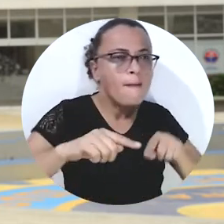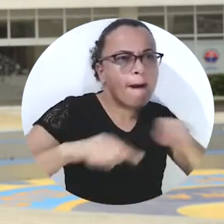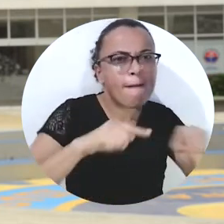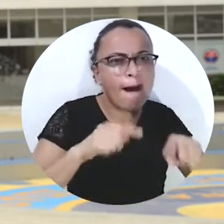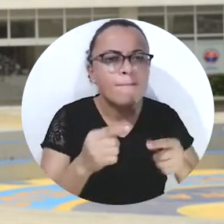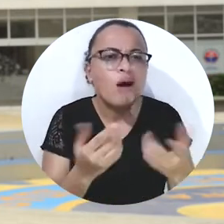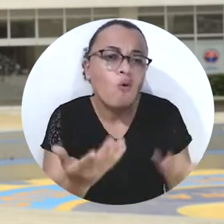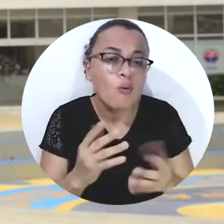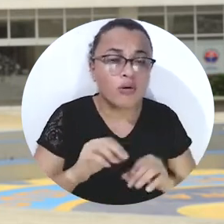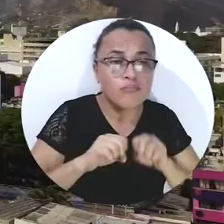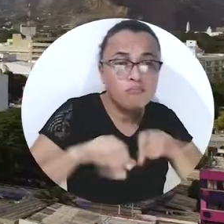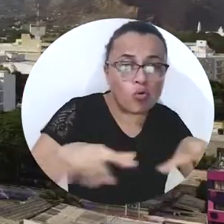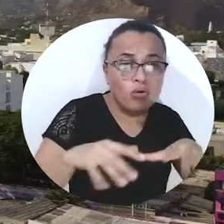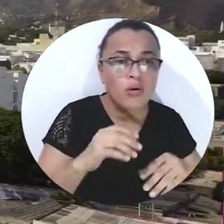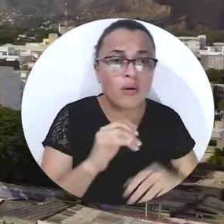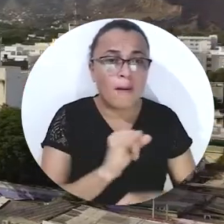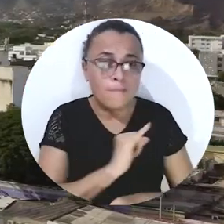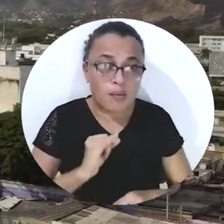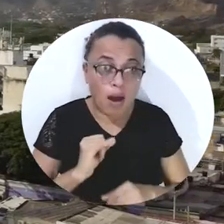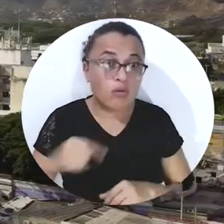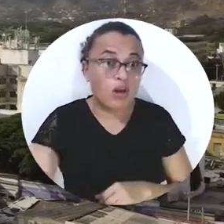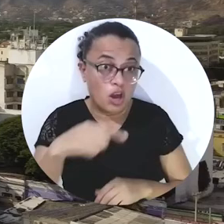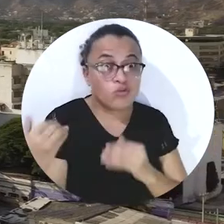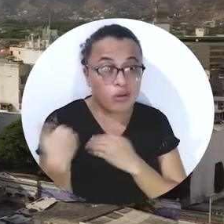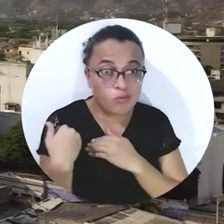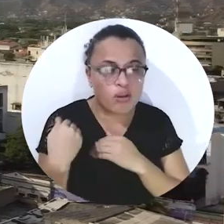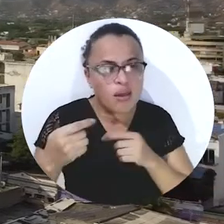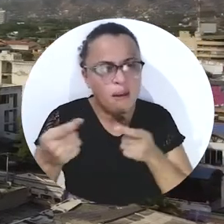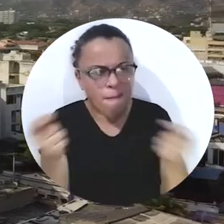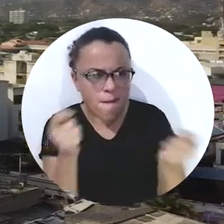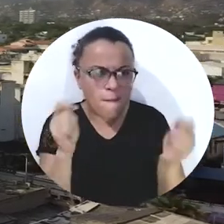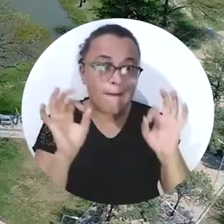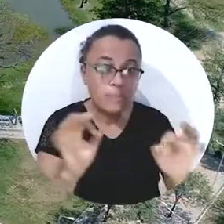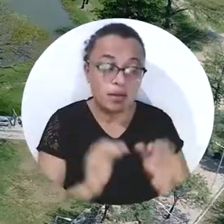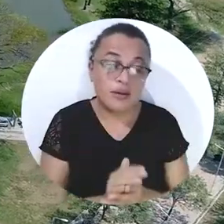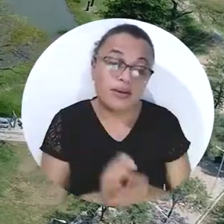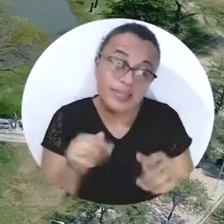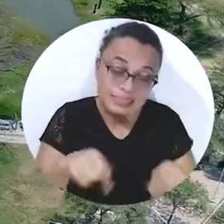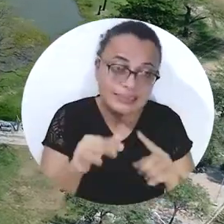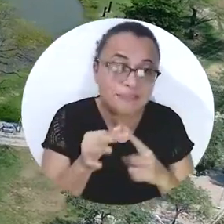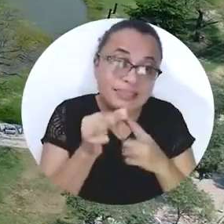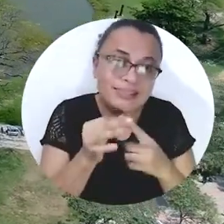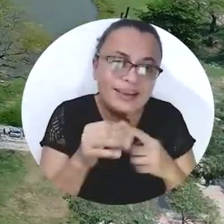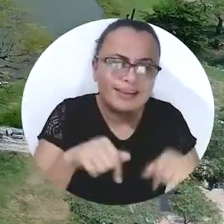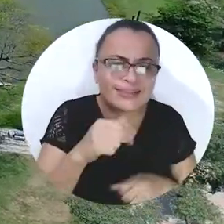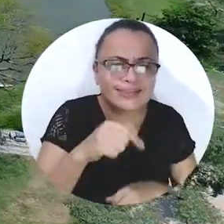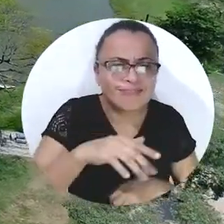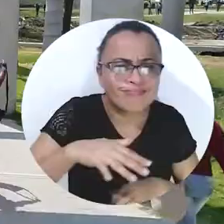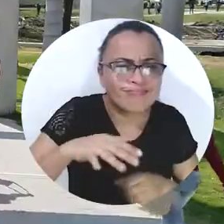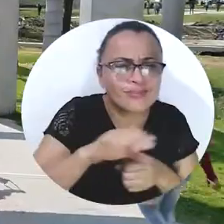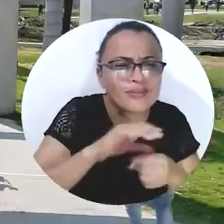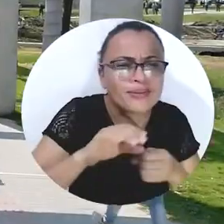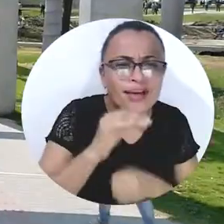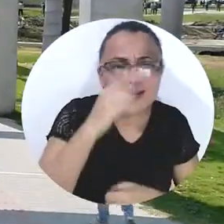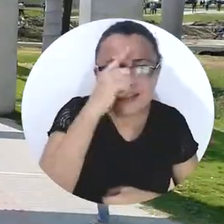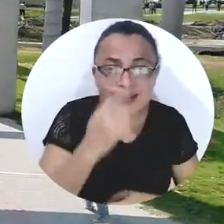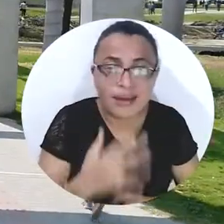privado. Y, en particular, me gusta mucho que una zona como Santa Marta, que es tan linda, tengan la oportunidad de educarse aquí mismo.